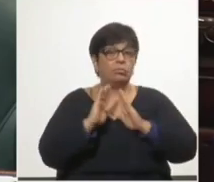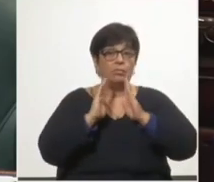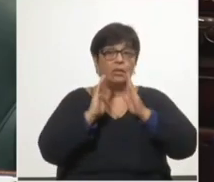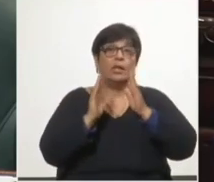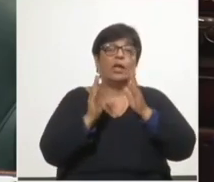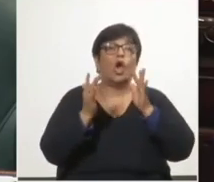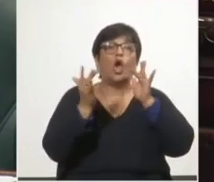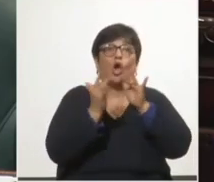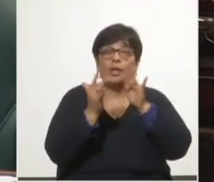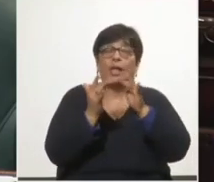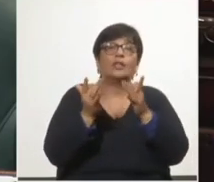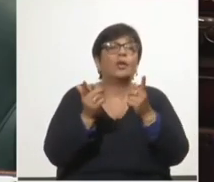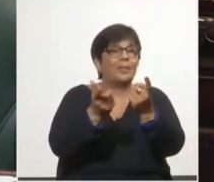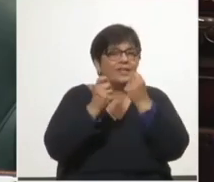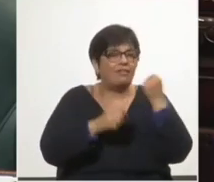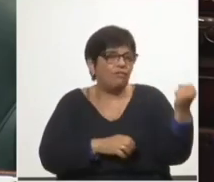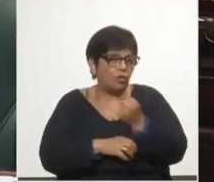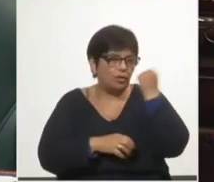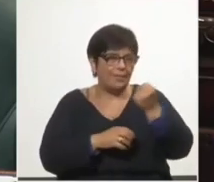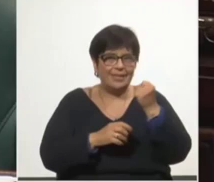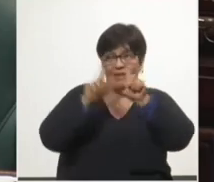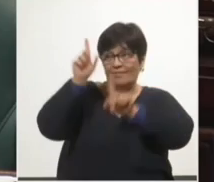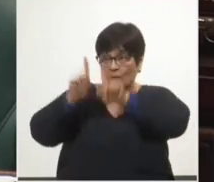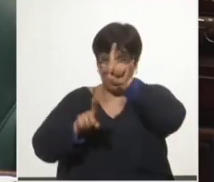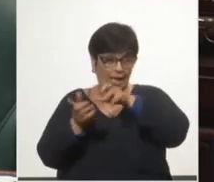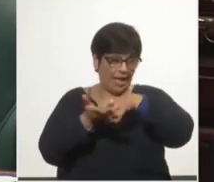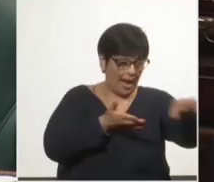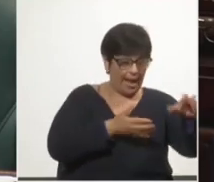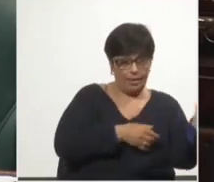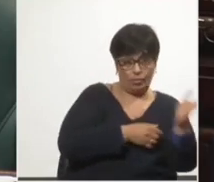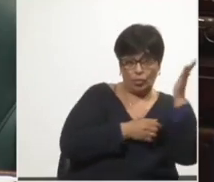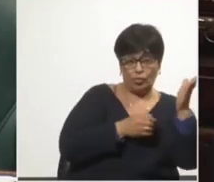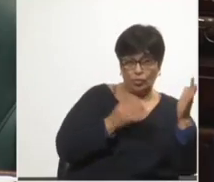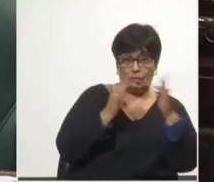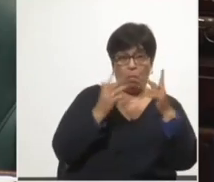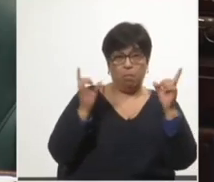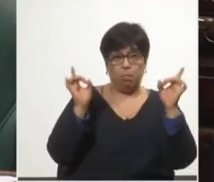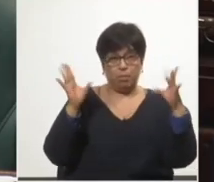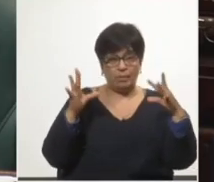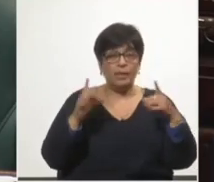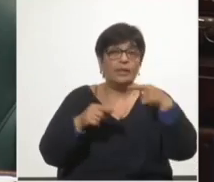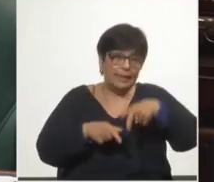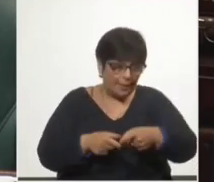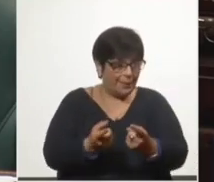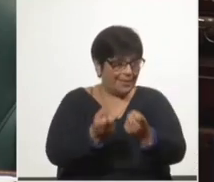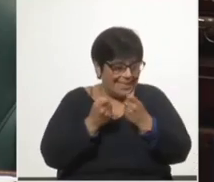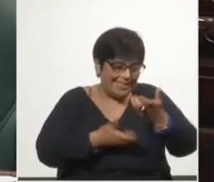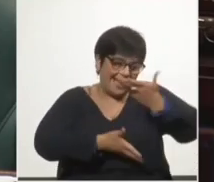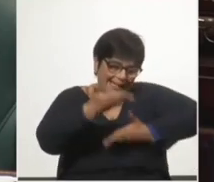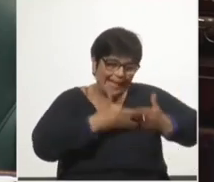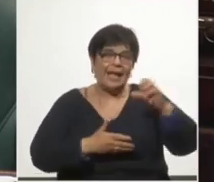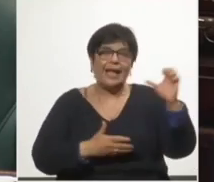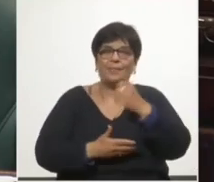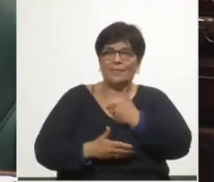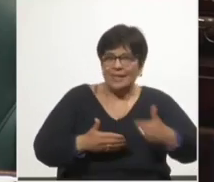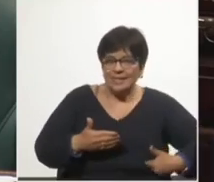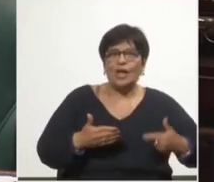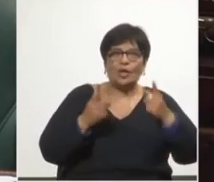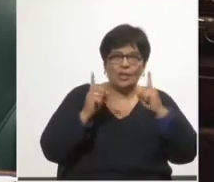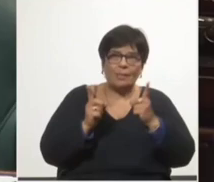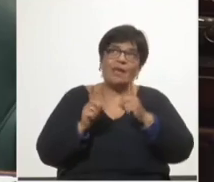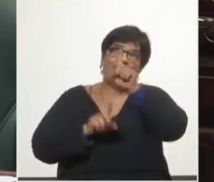imprescindibles entre la academia y el sector productivo. Urge hacer dialogar a las empresas con las usinas del